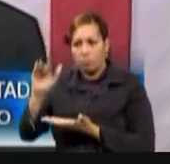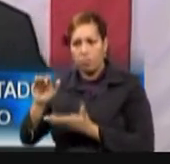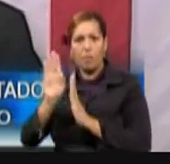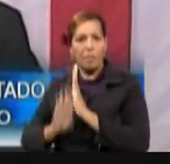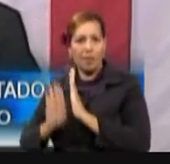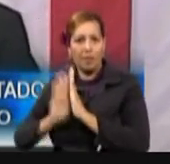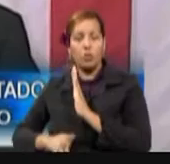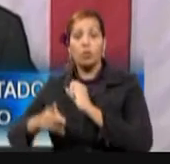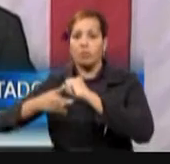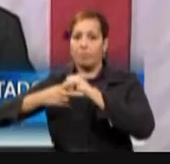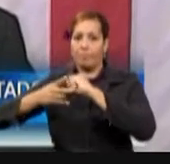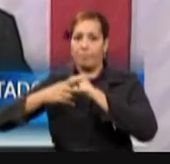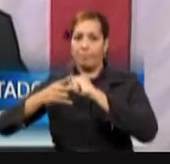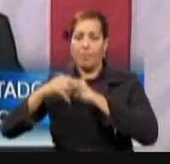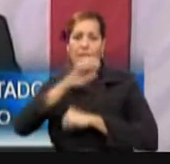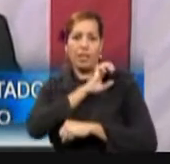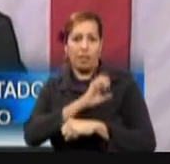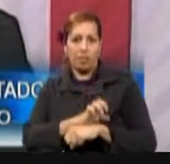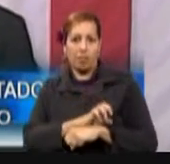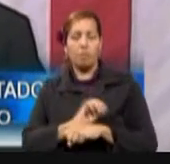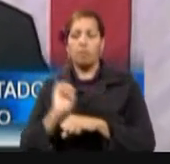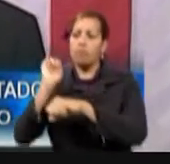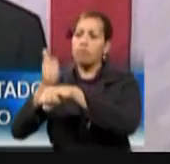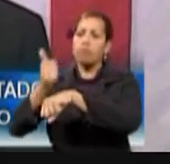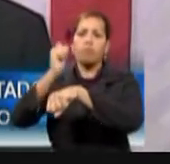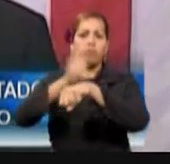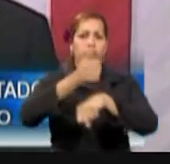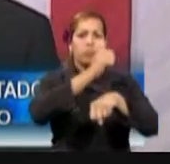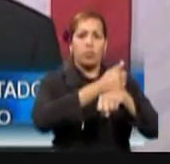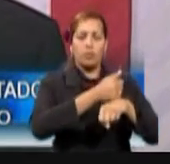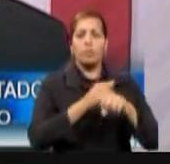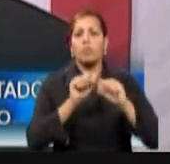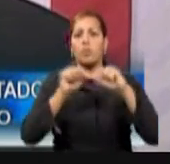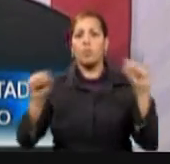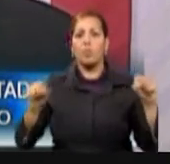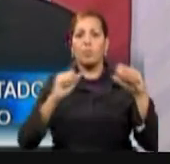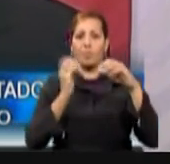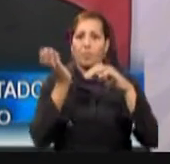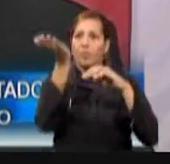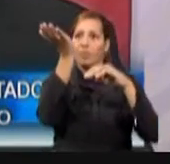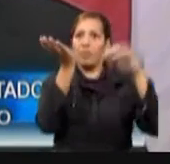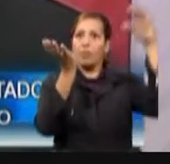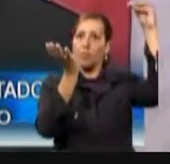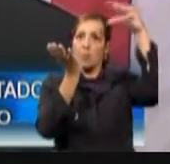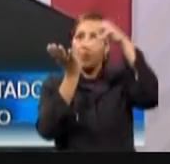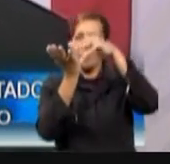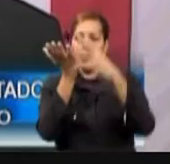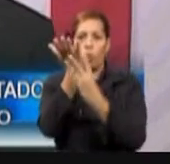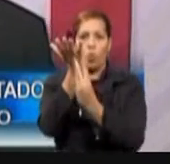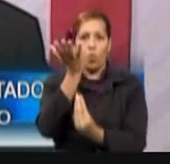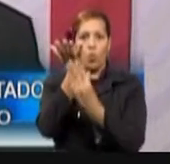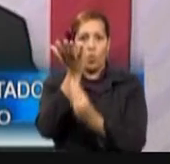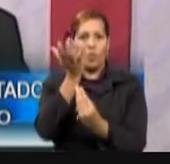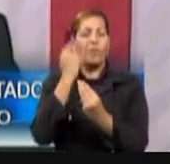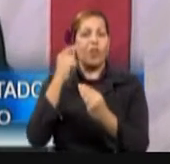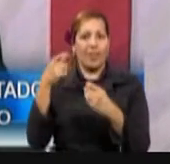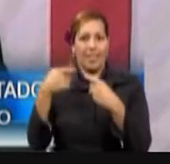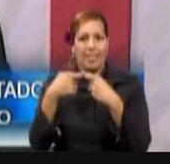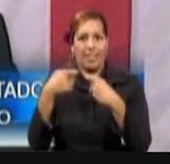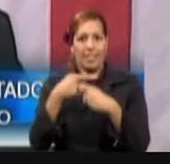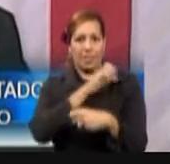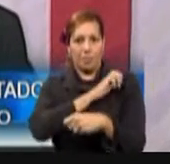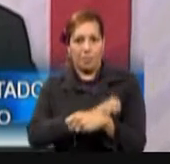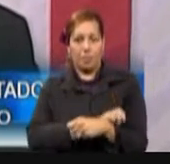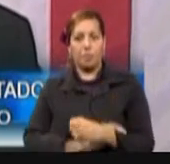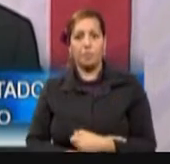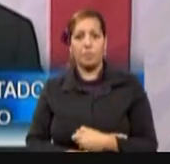así como la implantación de sistemas de energía renovable como sistemas fotovoltaicos. Además, será en Minillas que